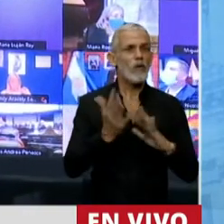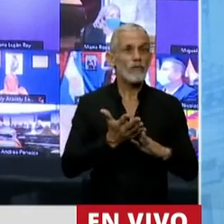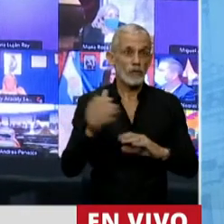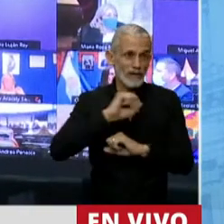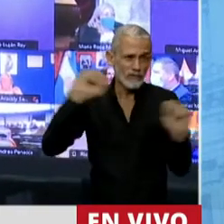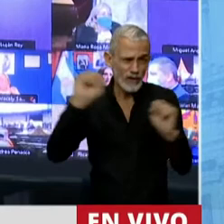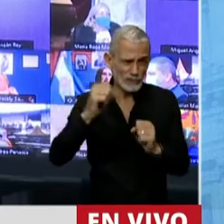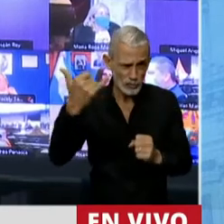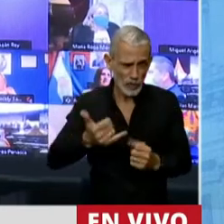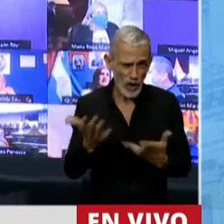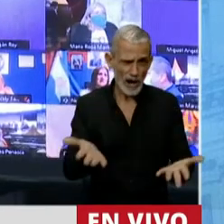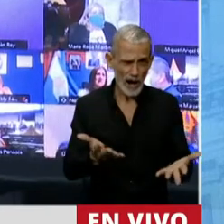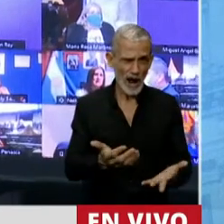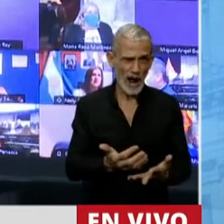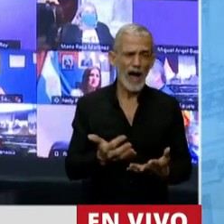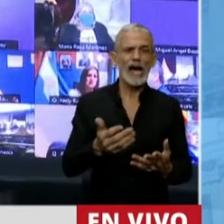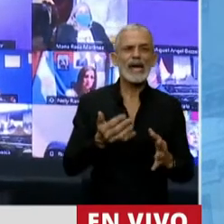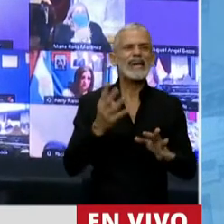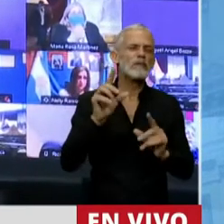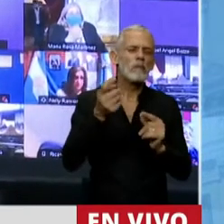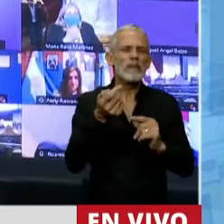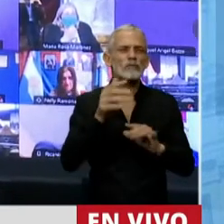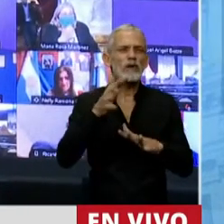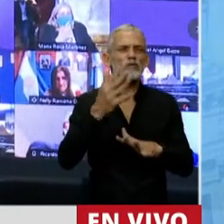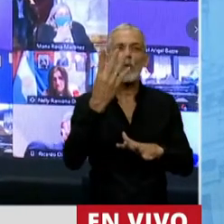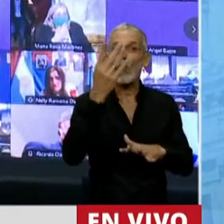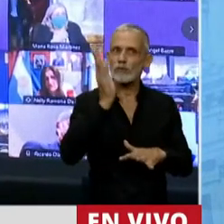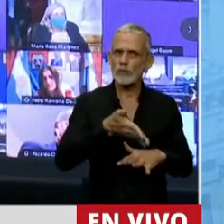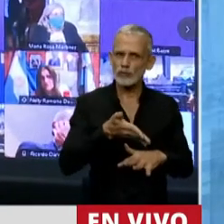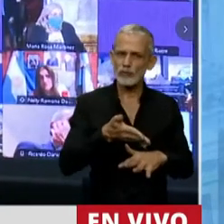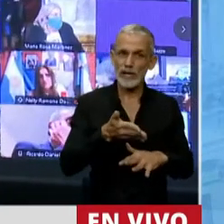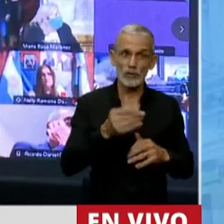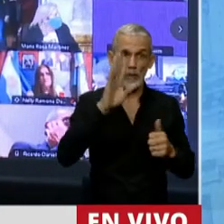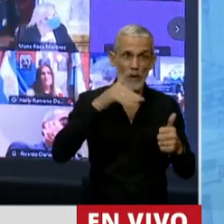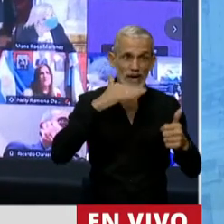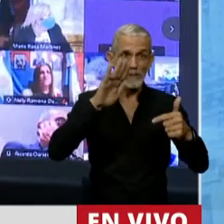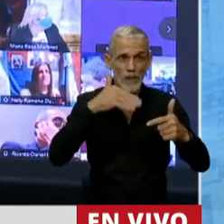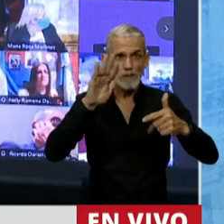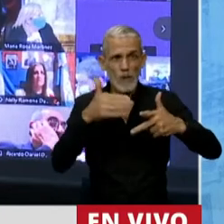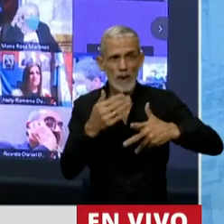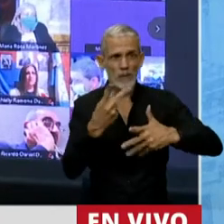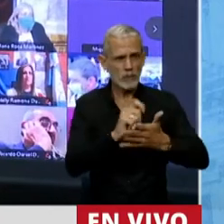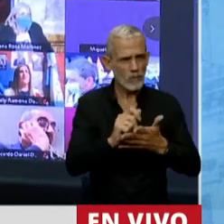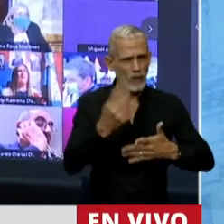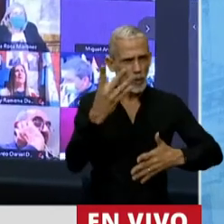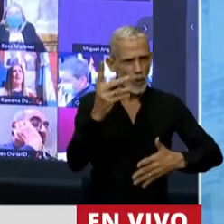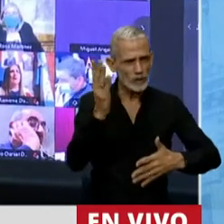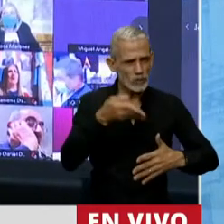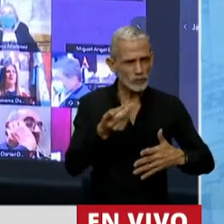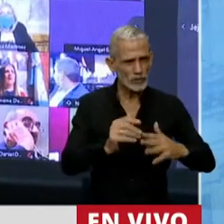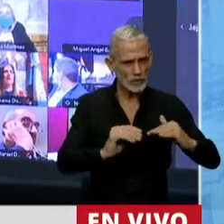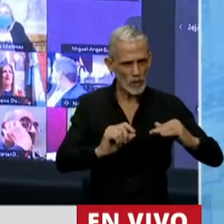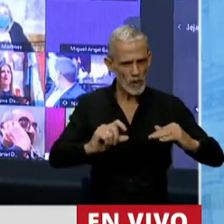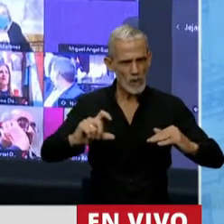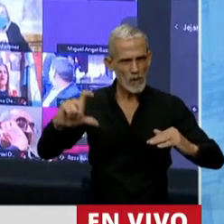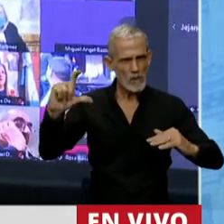inflación de casi 4 puntos mensuales y que está